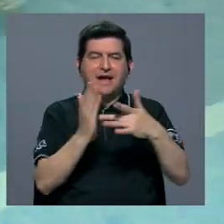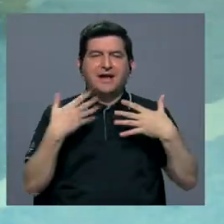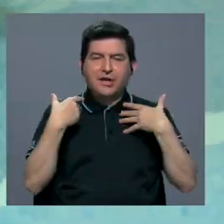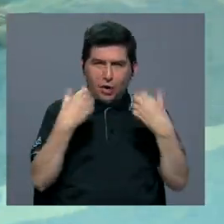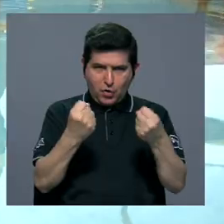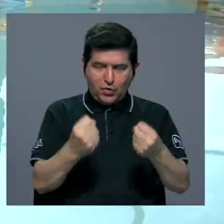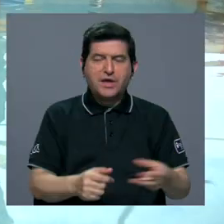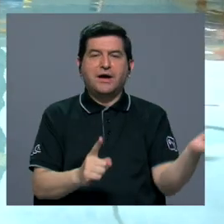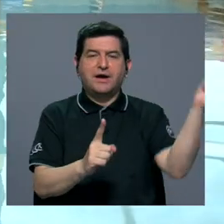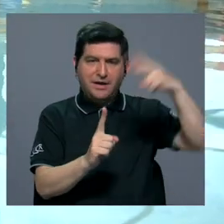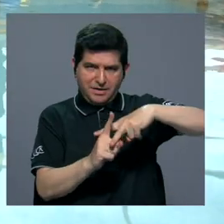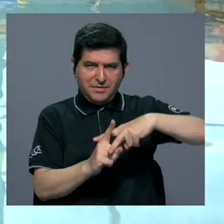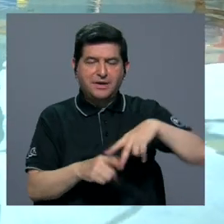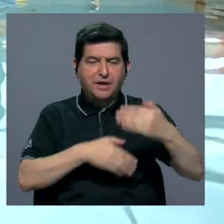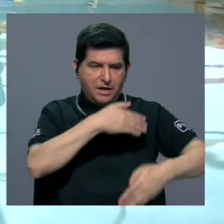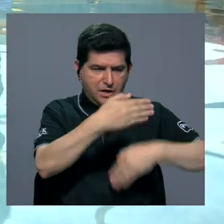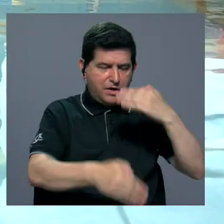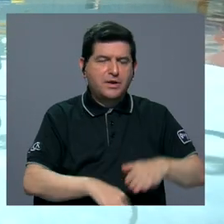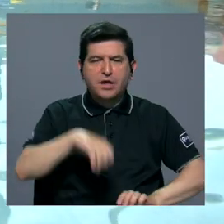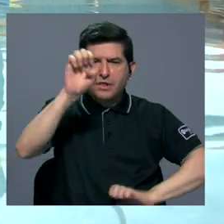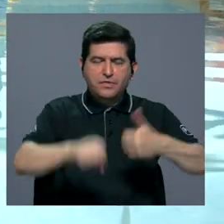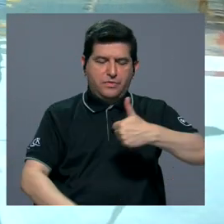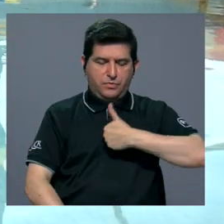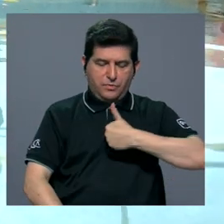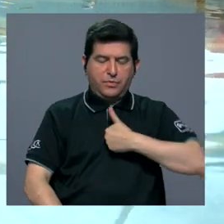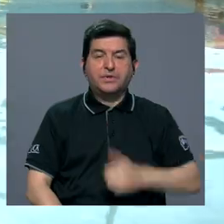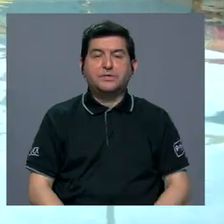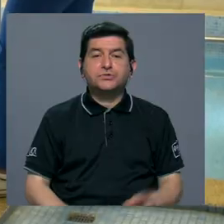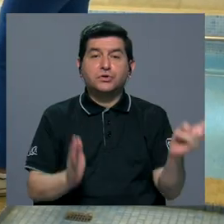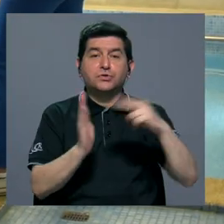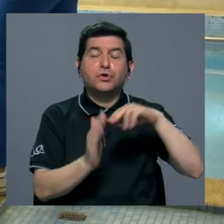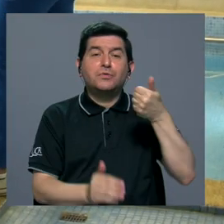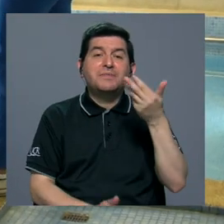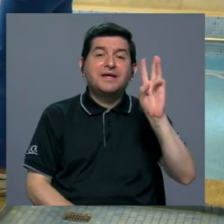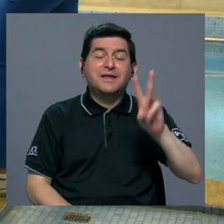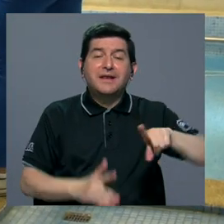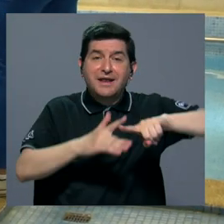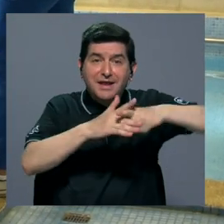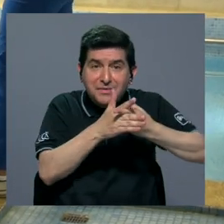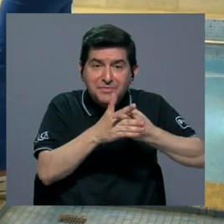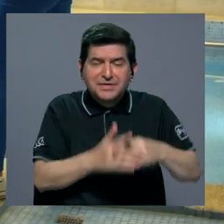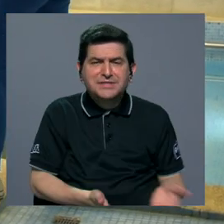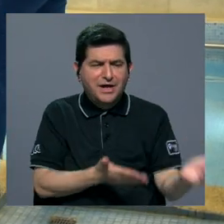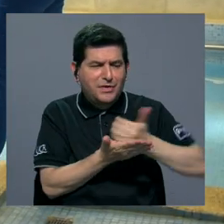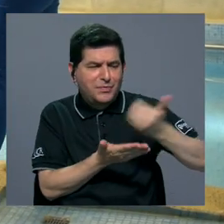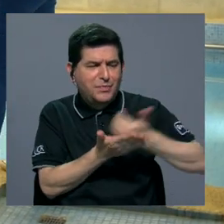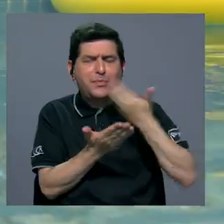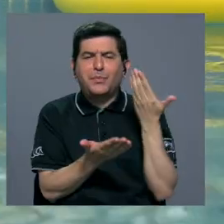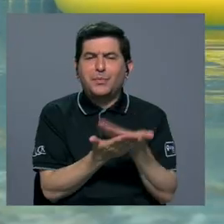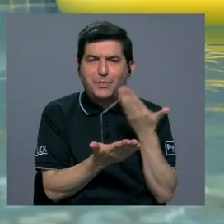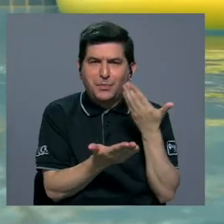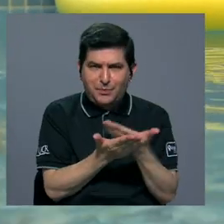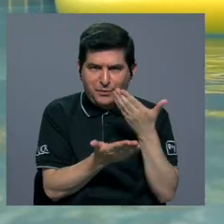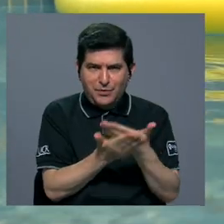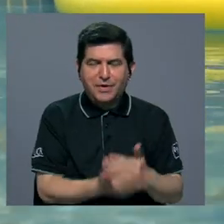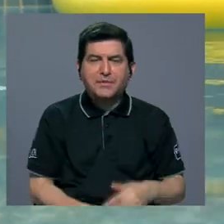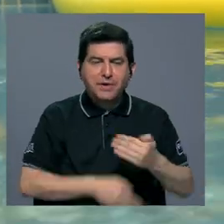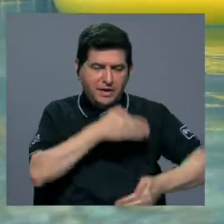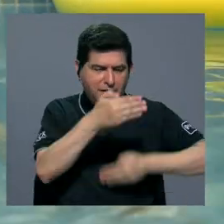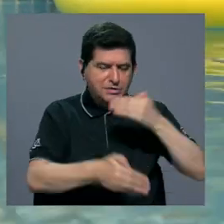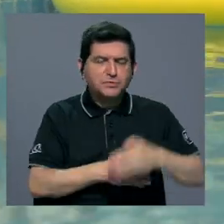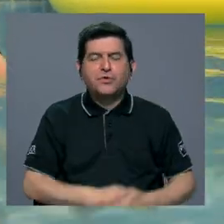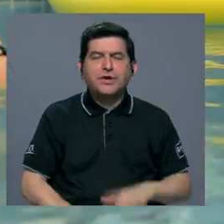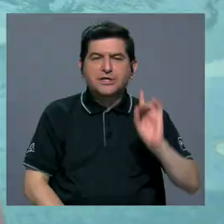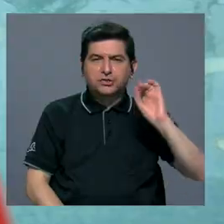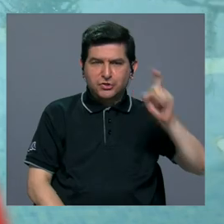aplicaran el proceso de autoevaluación y en el 2016 empezamos a recolectar evidencias para este proceso